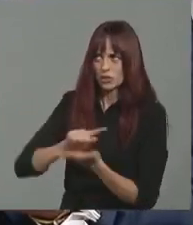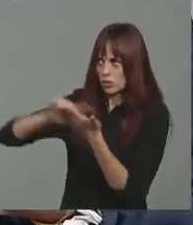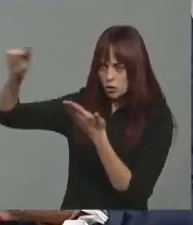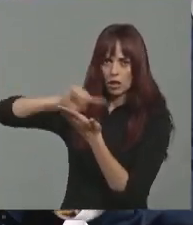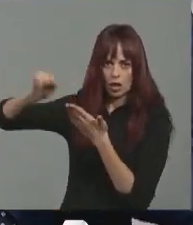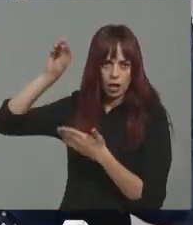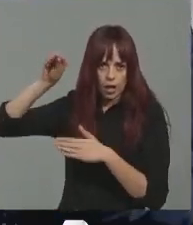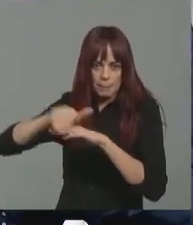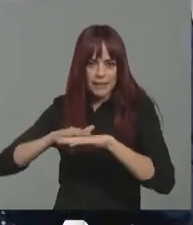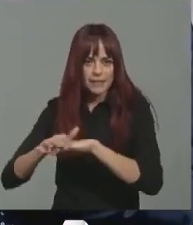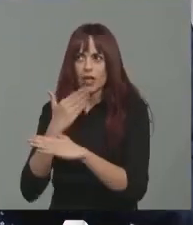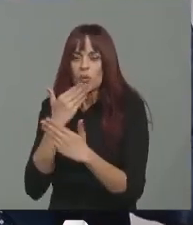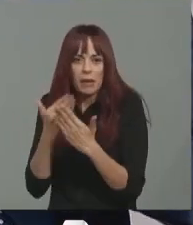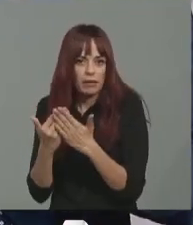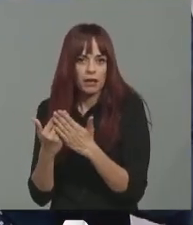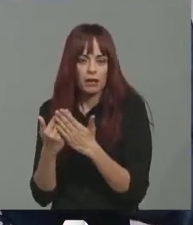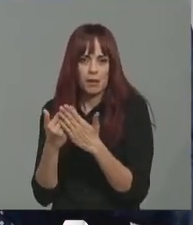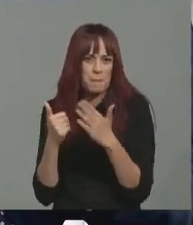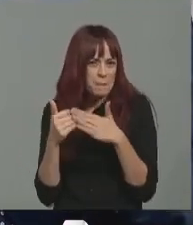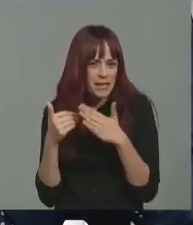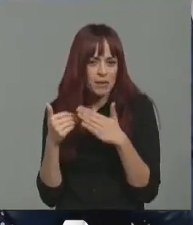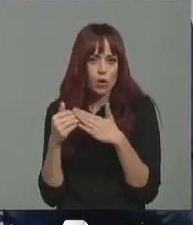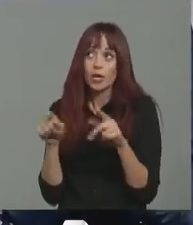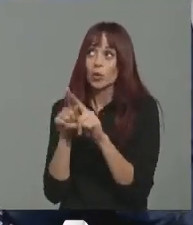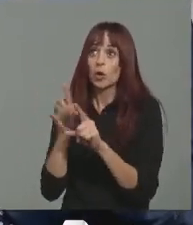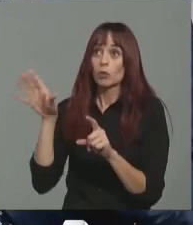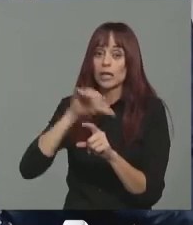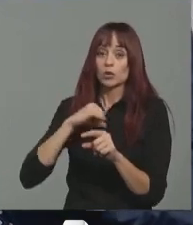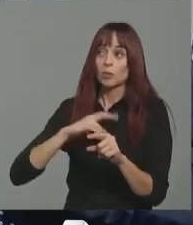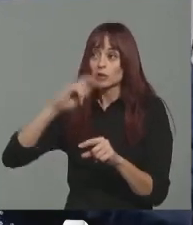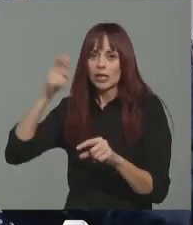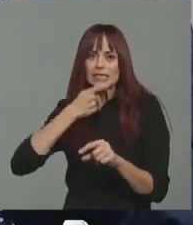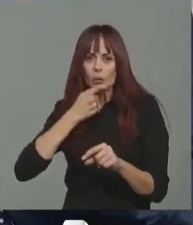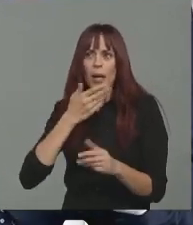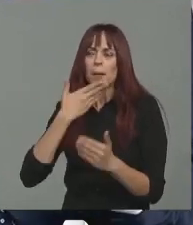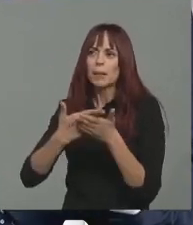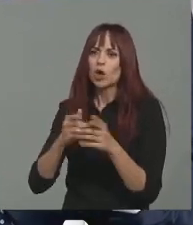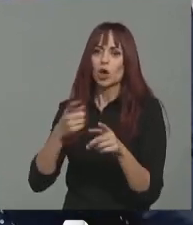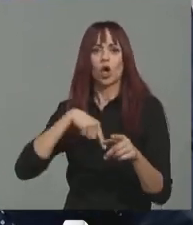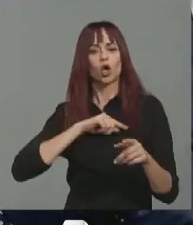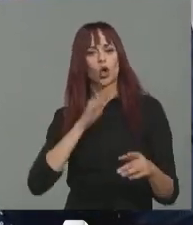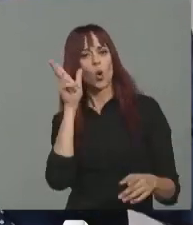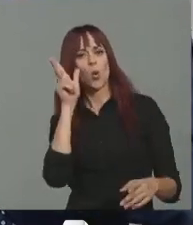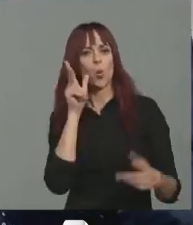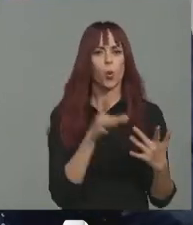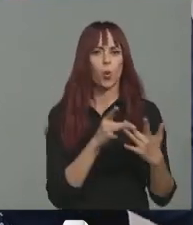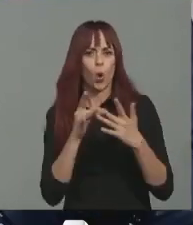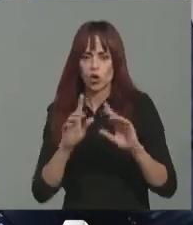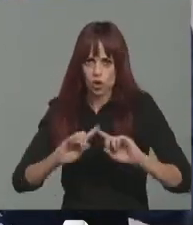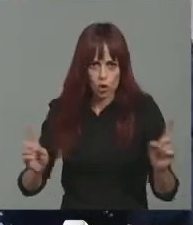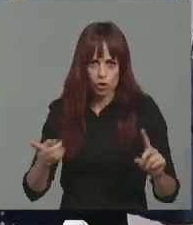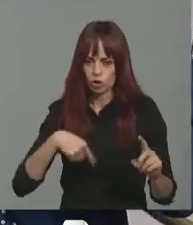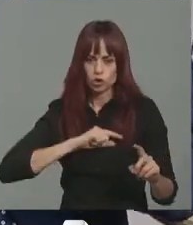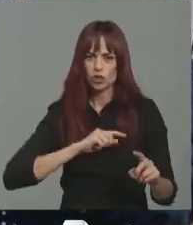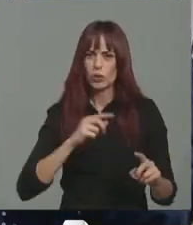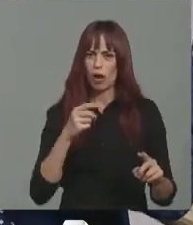IVAs al Ministerio para pedir que nos envíen al menos lo que al resto de comunidades autónomas. No pedimos un trato privilegiado. Por eso le digo, no somos ciudadanos de segunda.